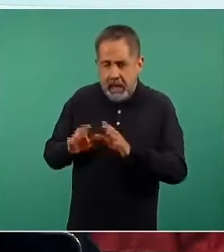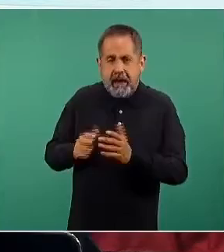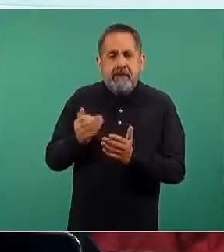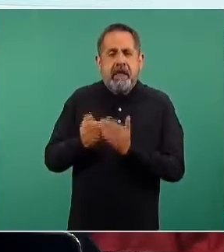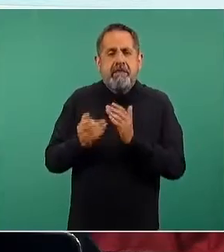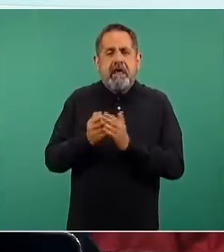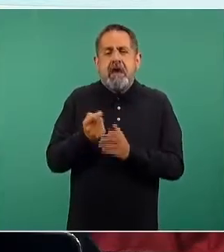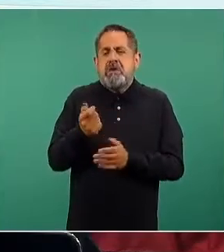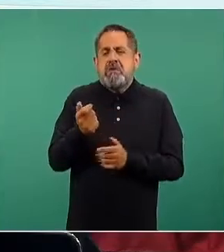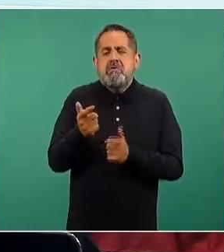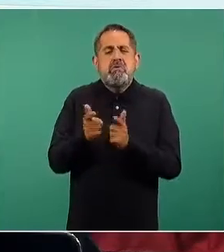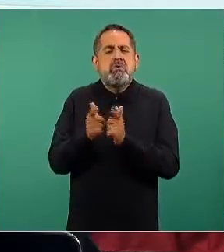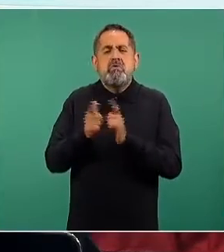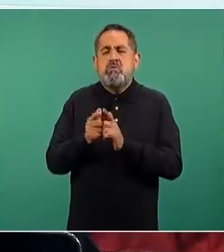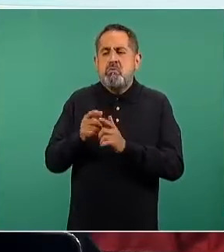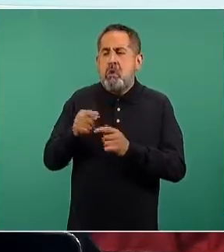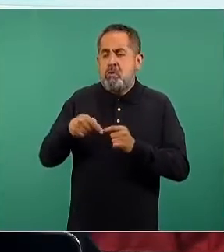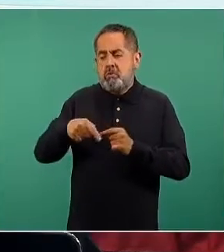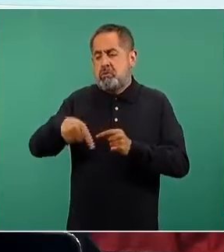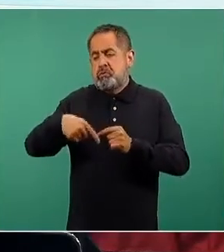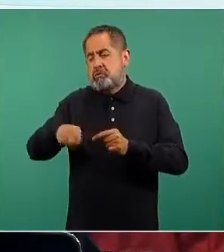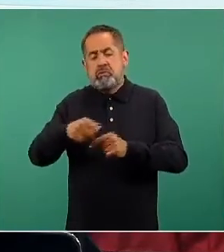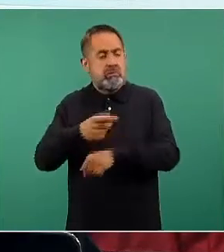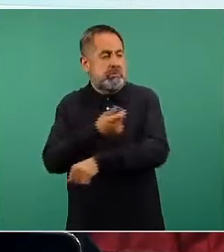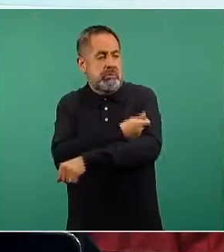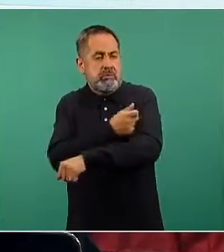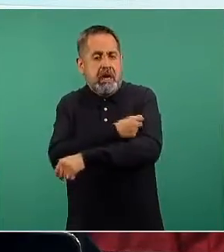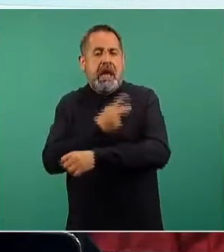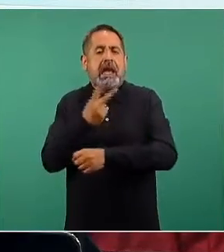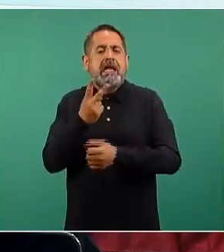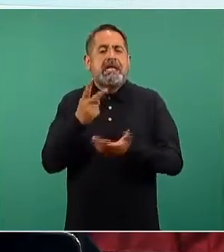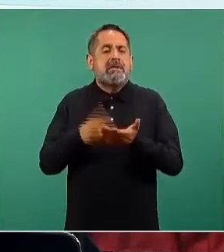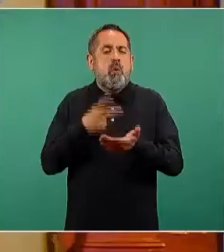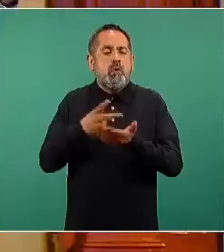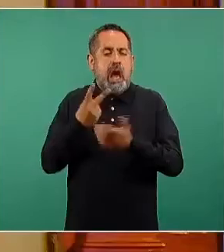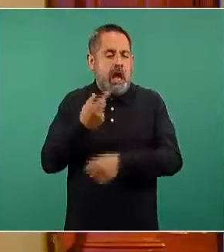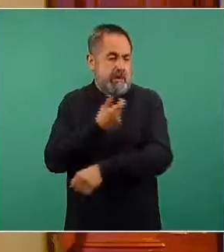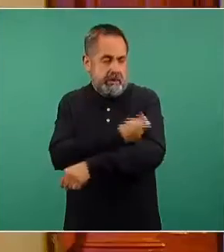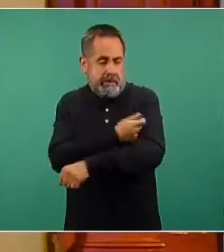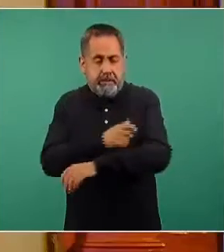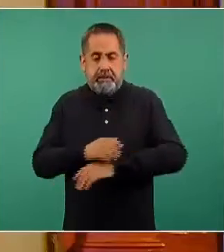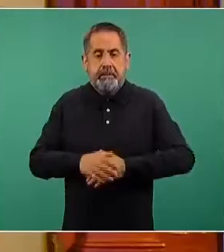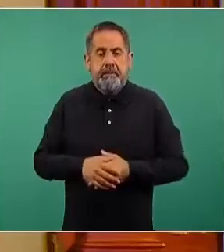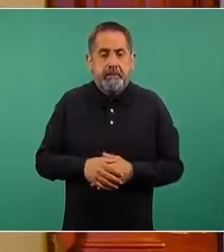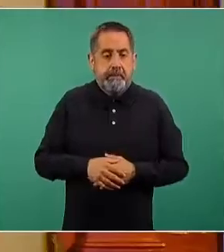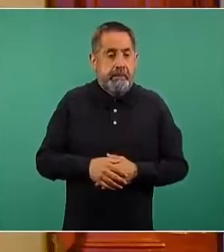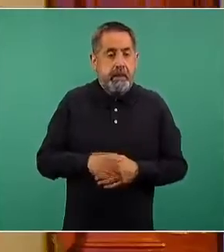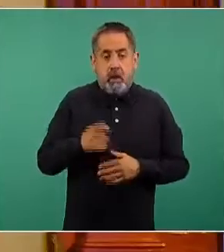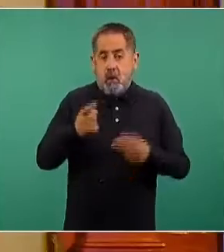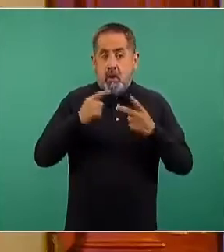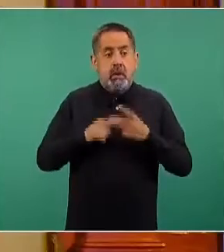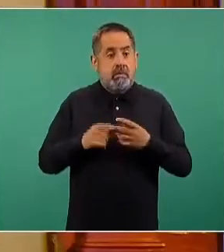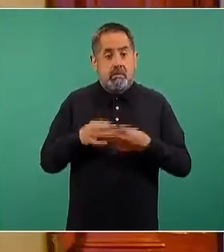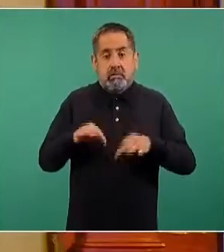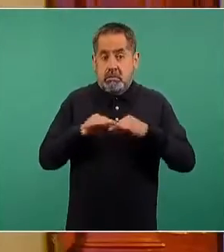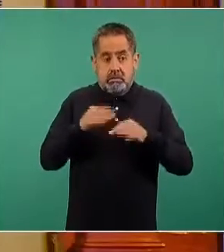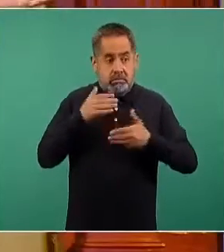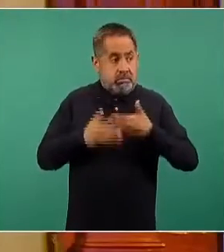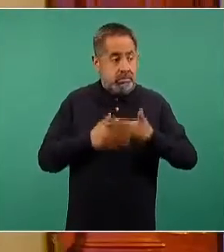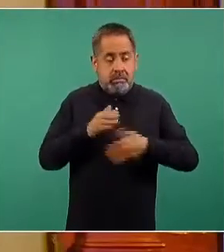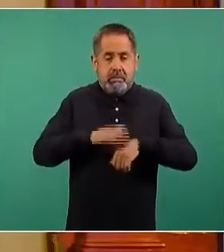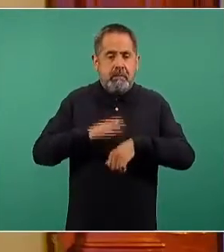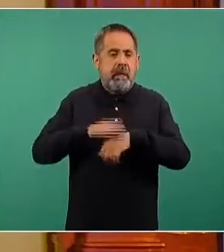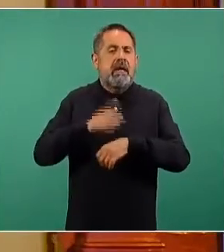tenemos ahora un grupo que está esperando completar su esquema, es decir, su segunda dosis. El que sí se está moviendo de manera importante día con día